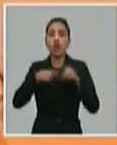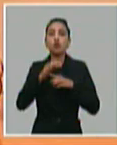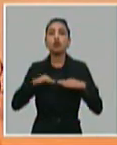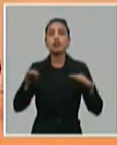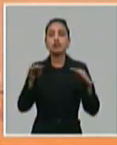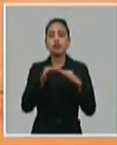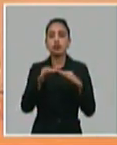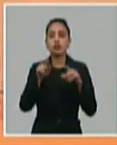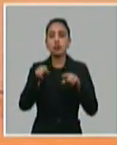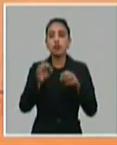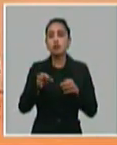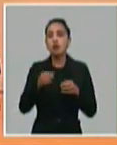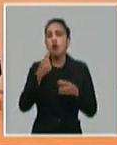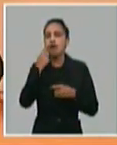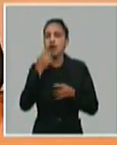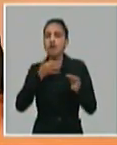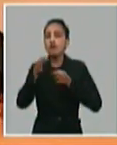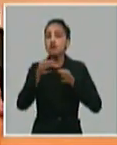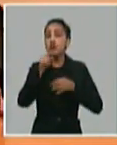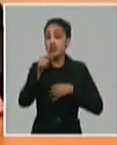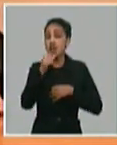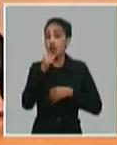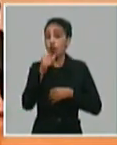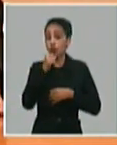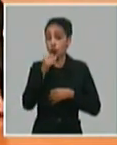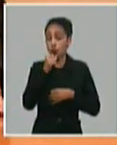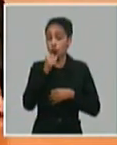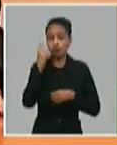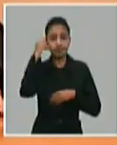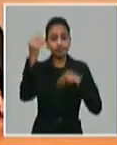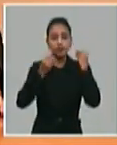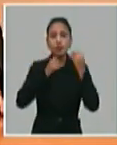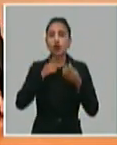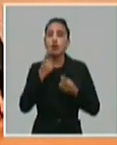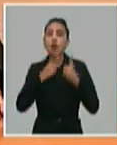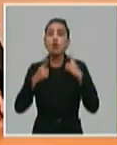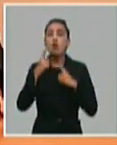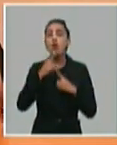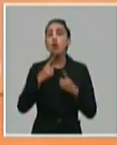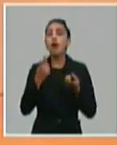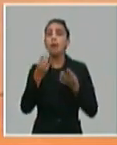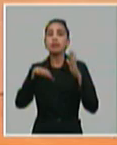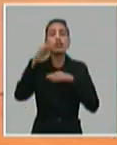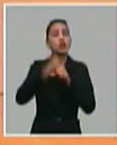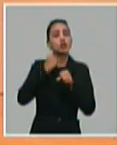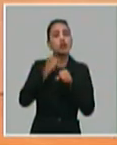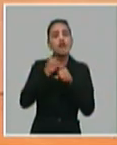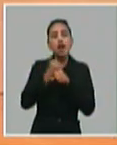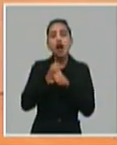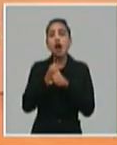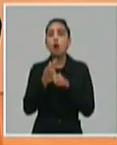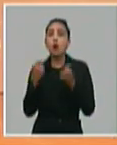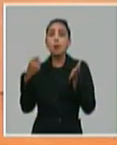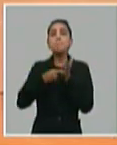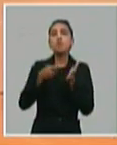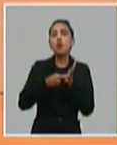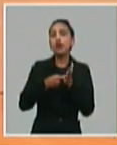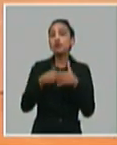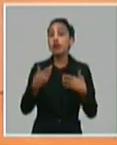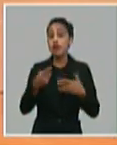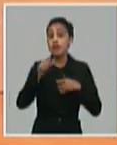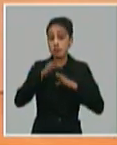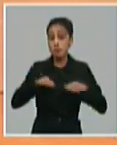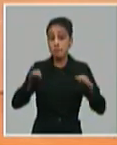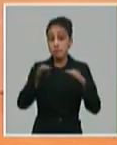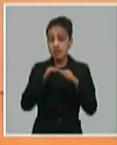función de esas inquietudes puede que muchas cosas sean tal vez asociadas al trabajo, a los impuestos. Entonces, estará compuesta esa mesa